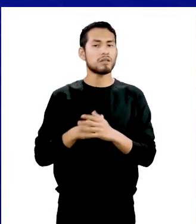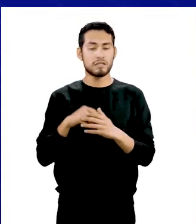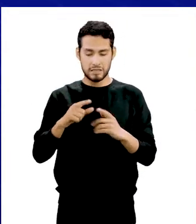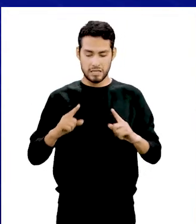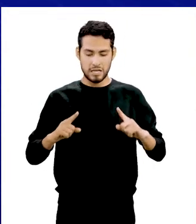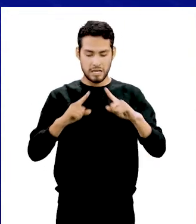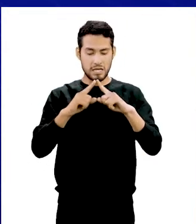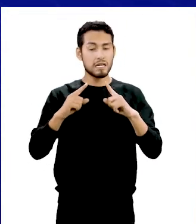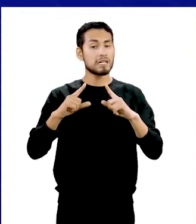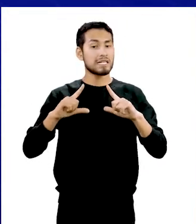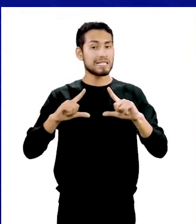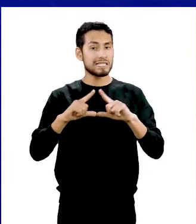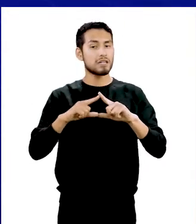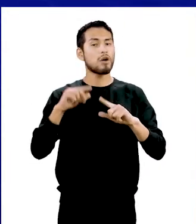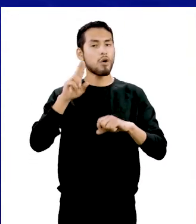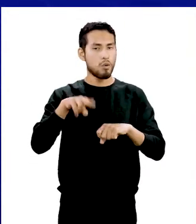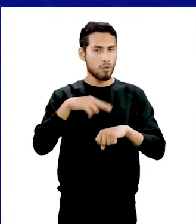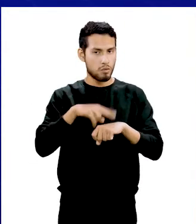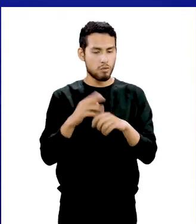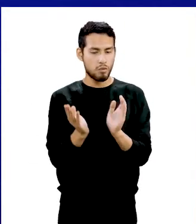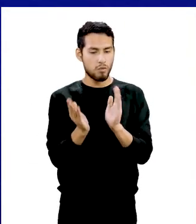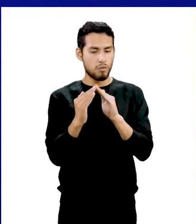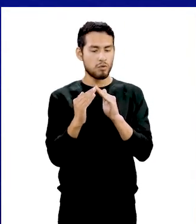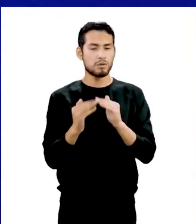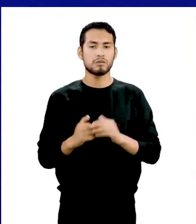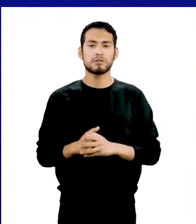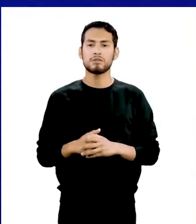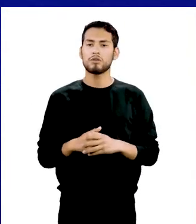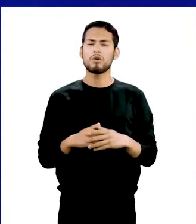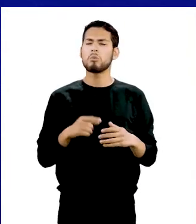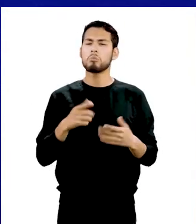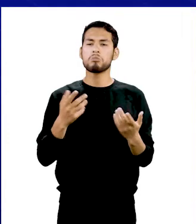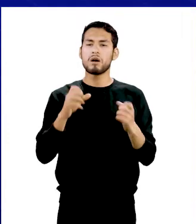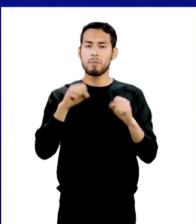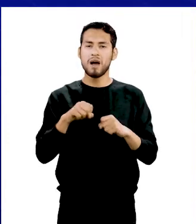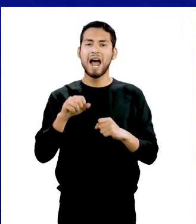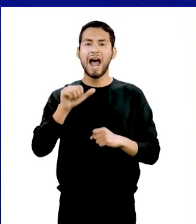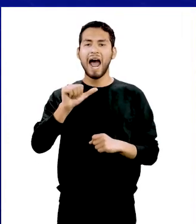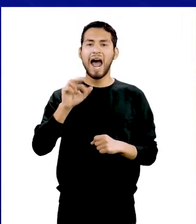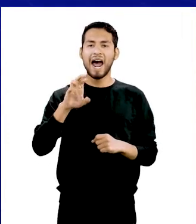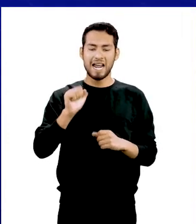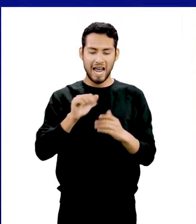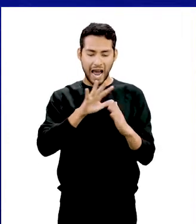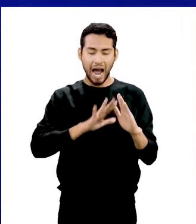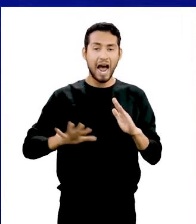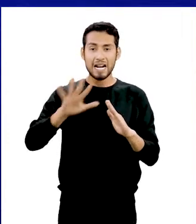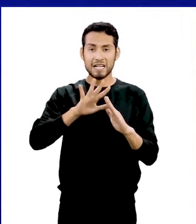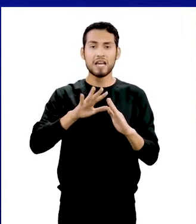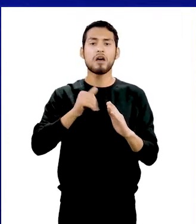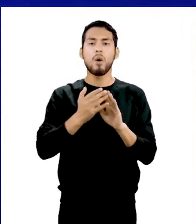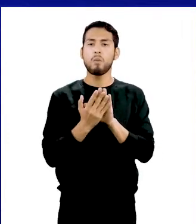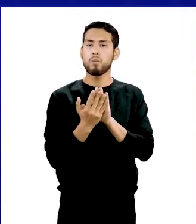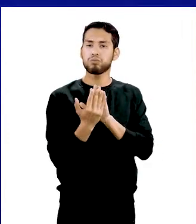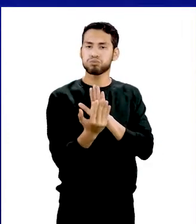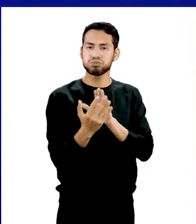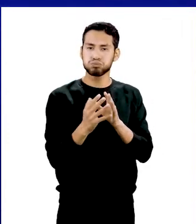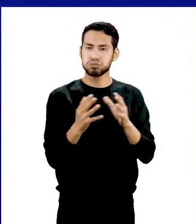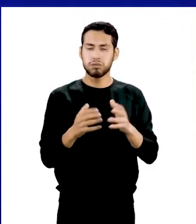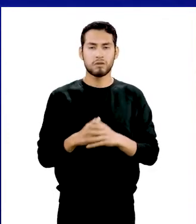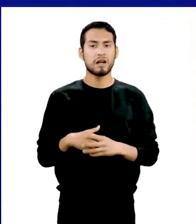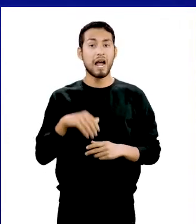una pirámide triangular regular. Conozcamos las fórmulas para hallar el área y volumen del tetraedro.